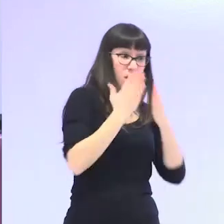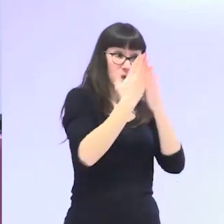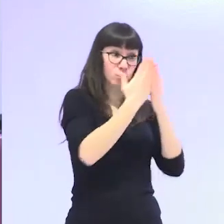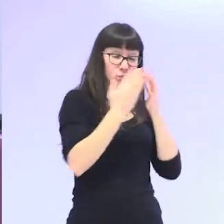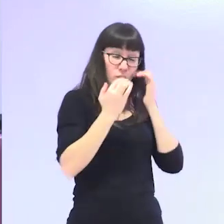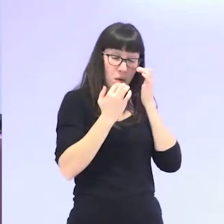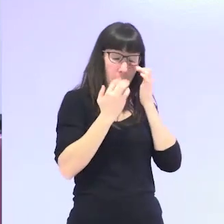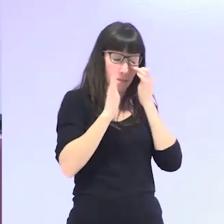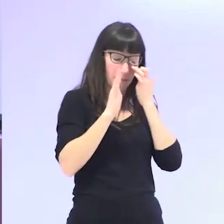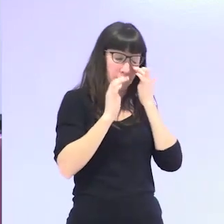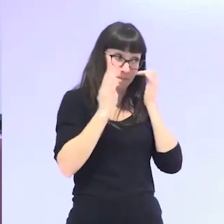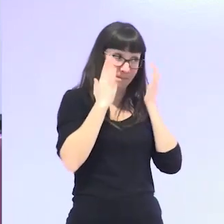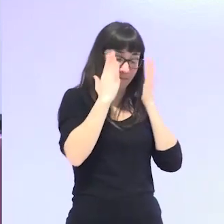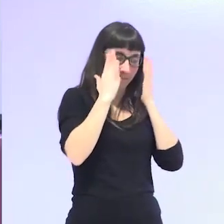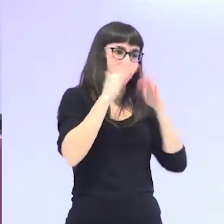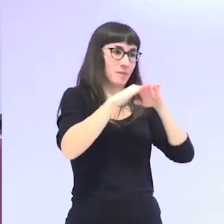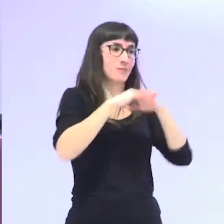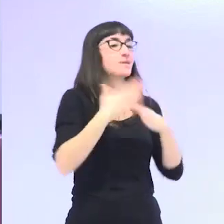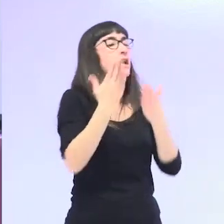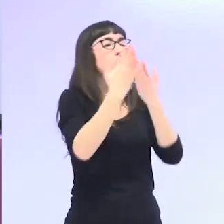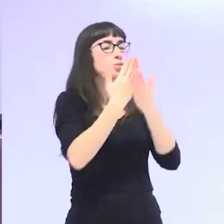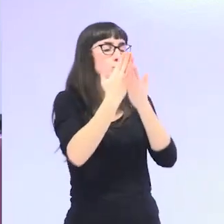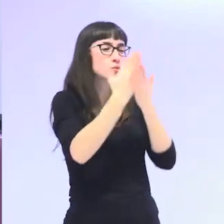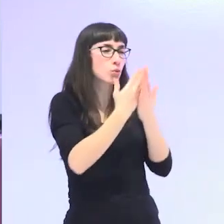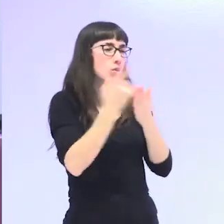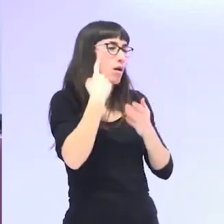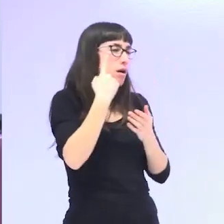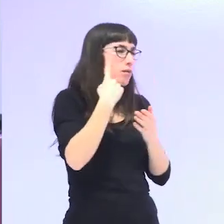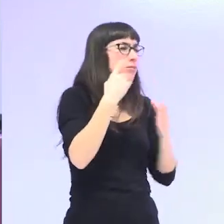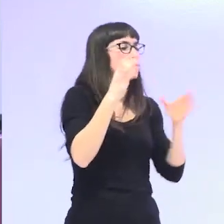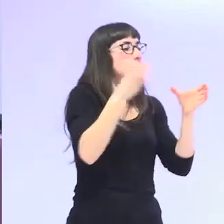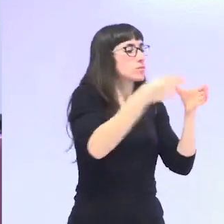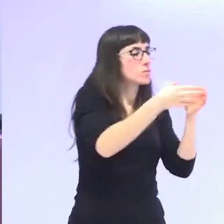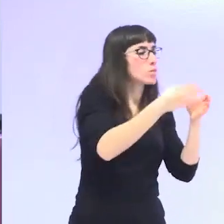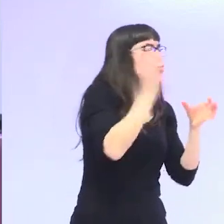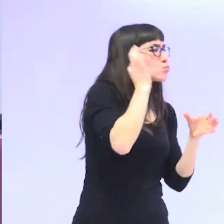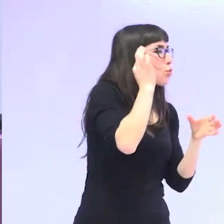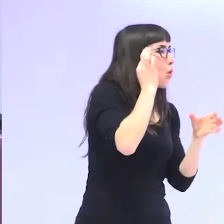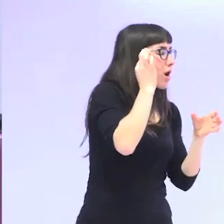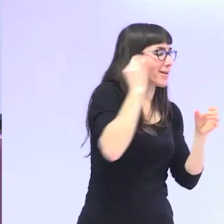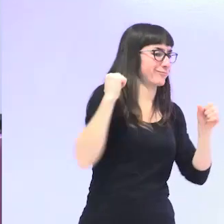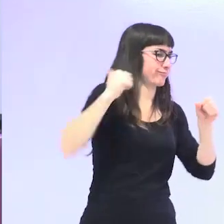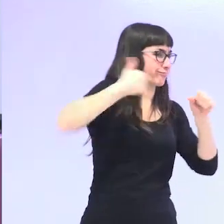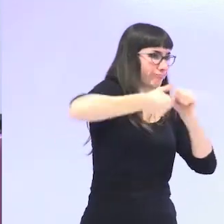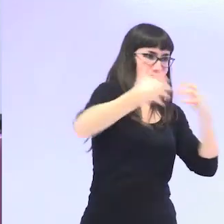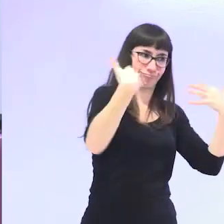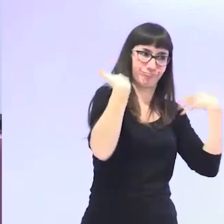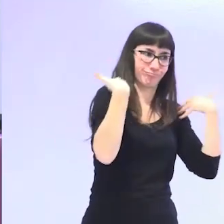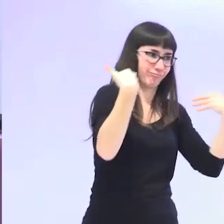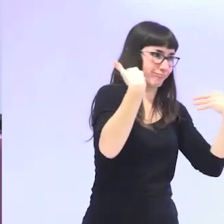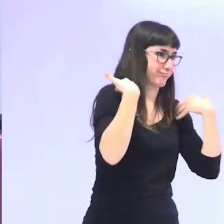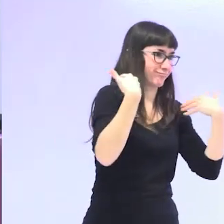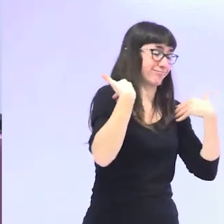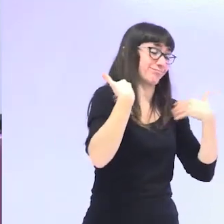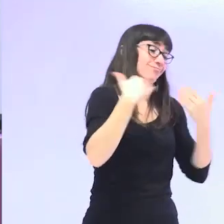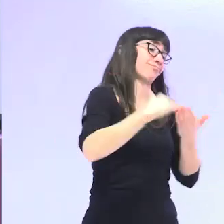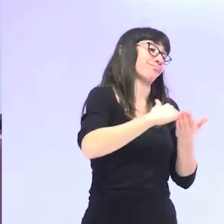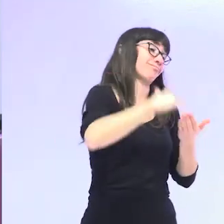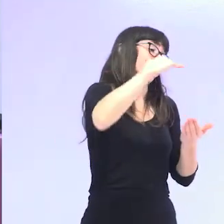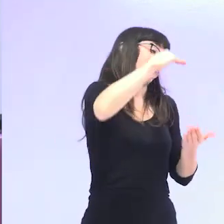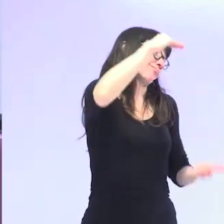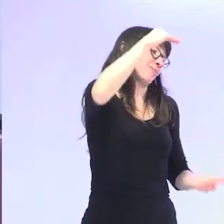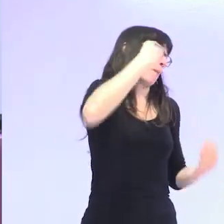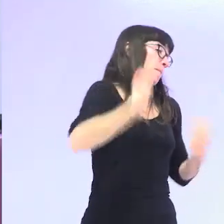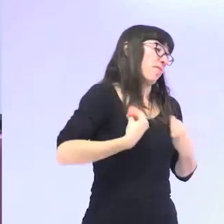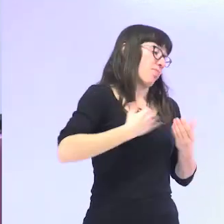desvelar esas desventajas que acumulan las mujeres por el hecho de ser mujeres en una sociedad patriarcal al hacerse mayores, pero